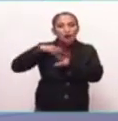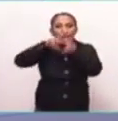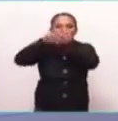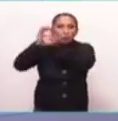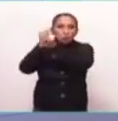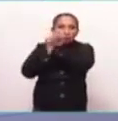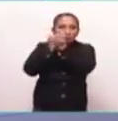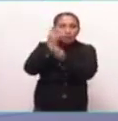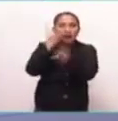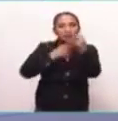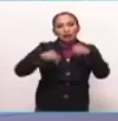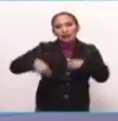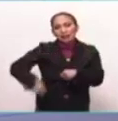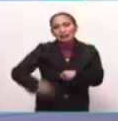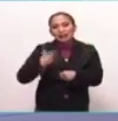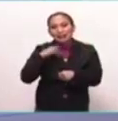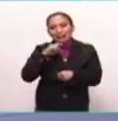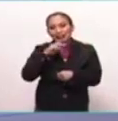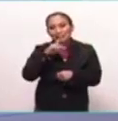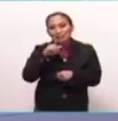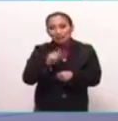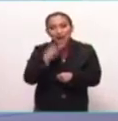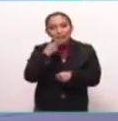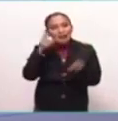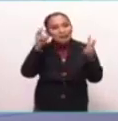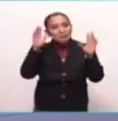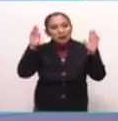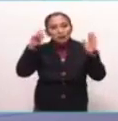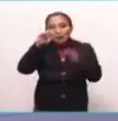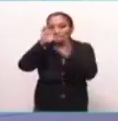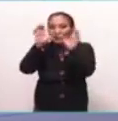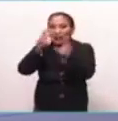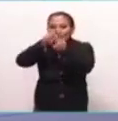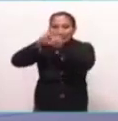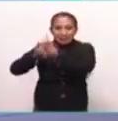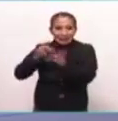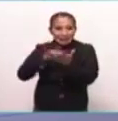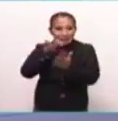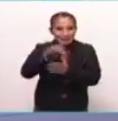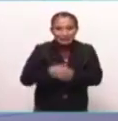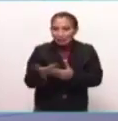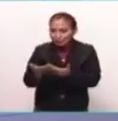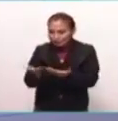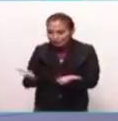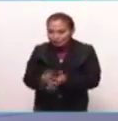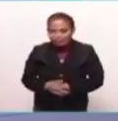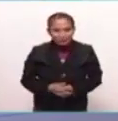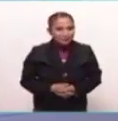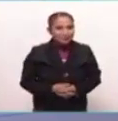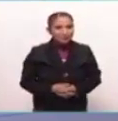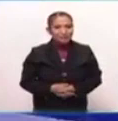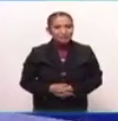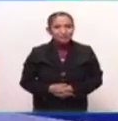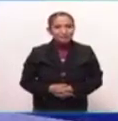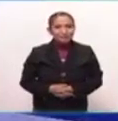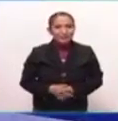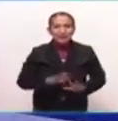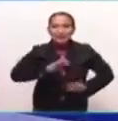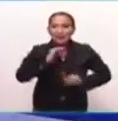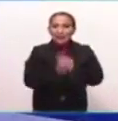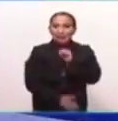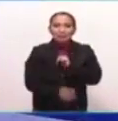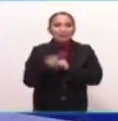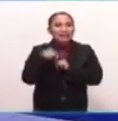haber venido otra vez aquí a Interfaz y hablarnos de este maravilloso Cerro de la Estrella. Gracias. A ustedes. Pues así